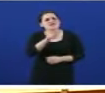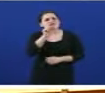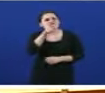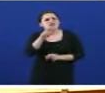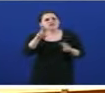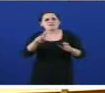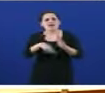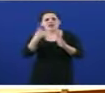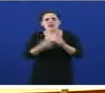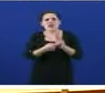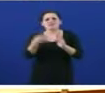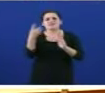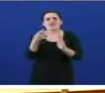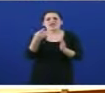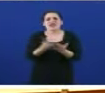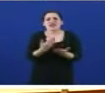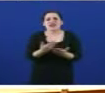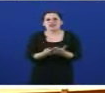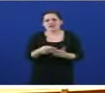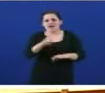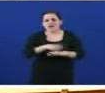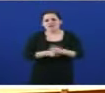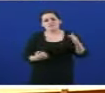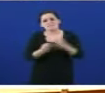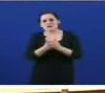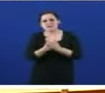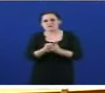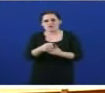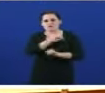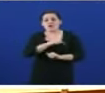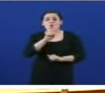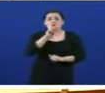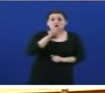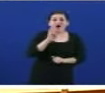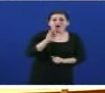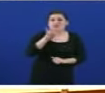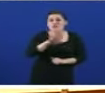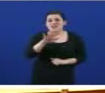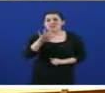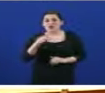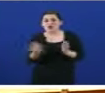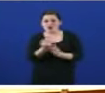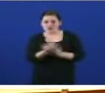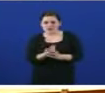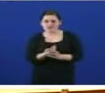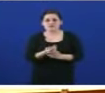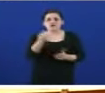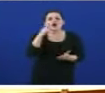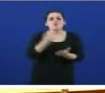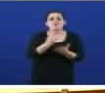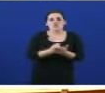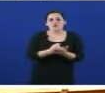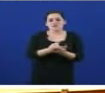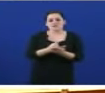lei de garantía de tempos máximos de espera dicía voste de 45 días para provas diagnósticas 60 para intervención